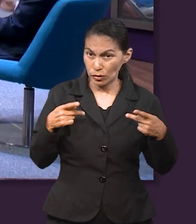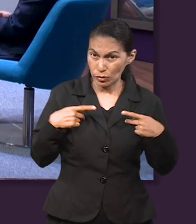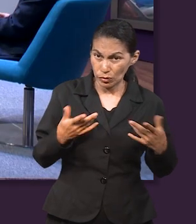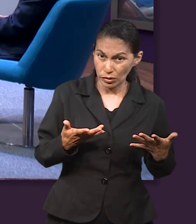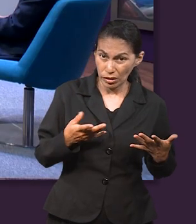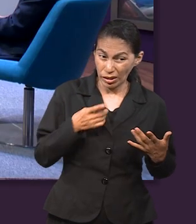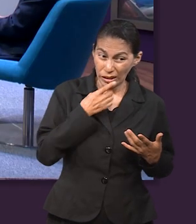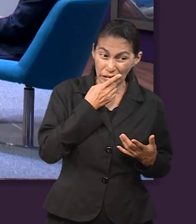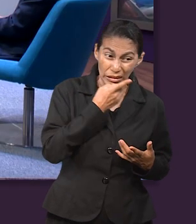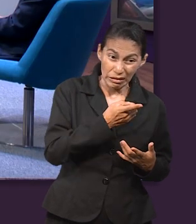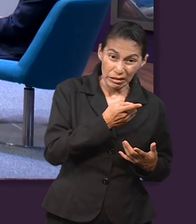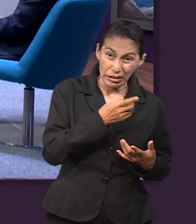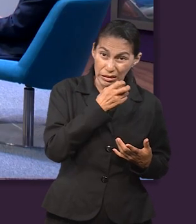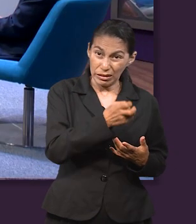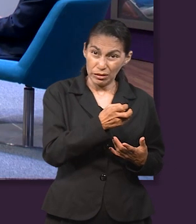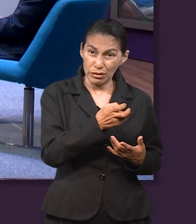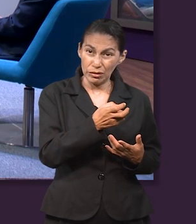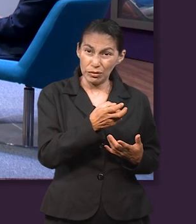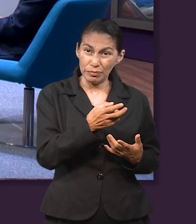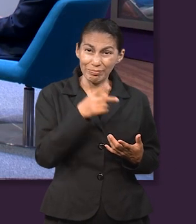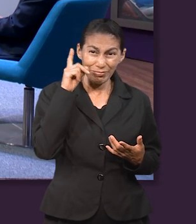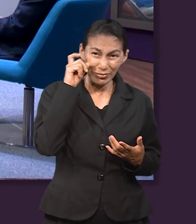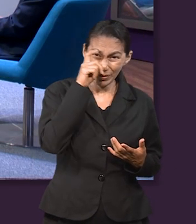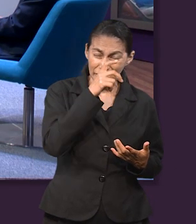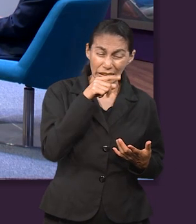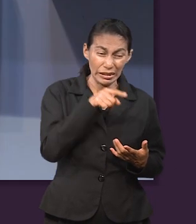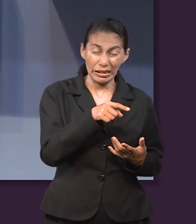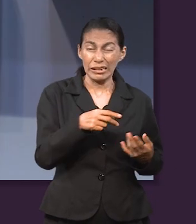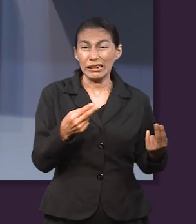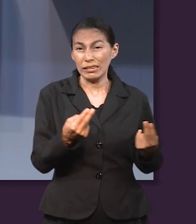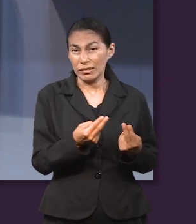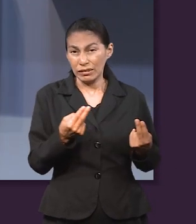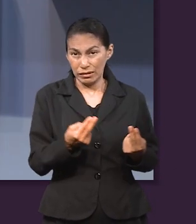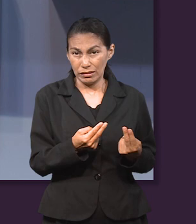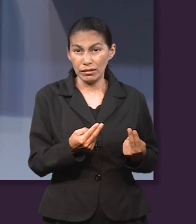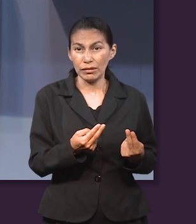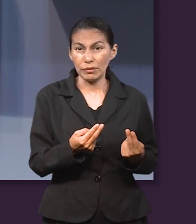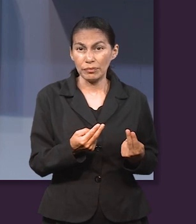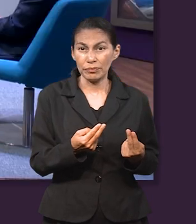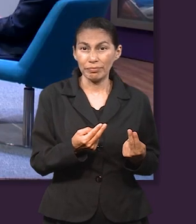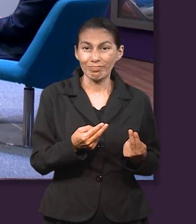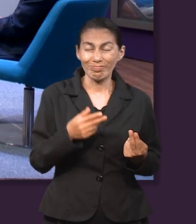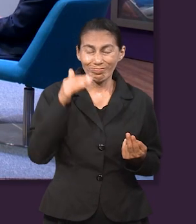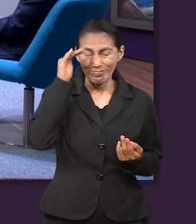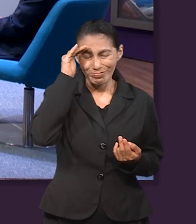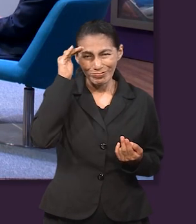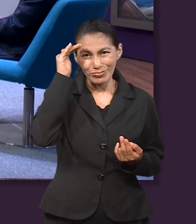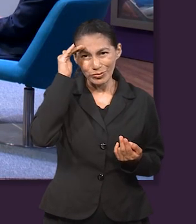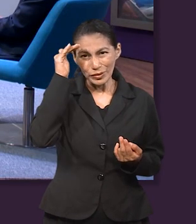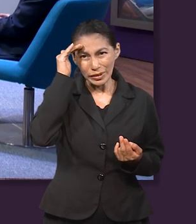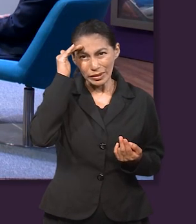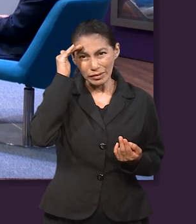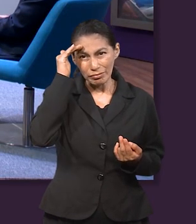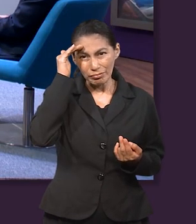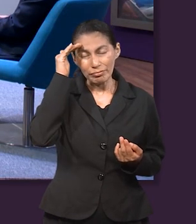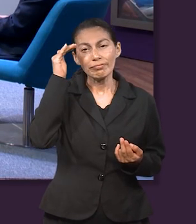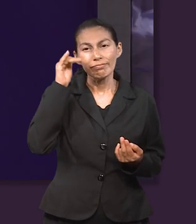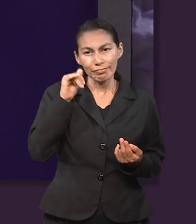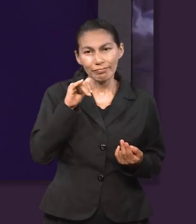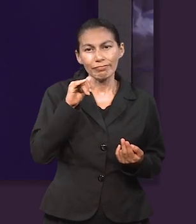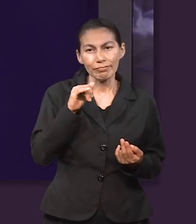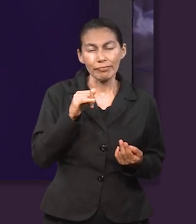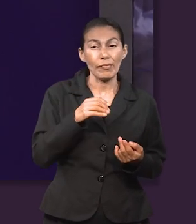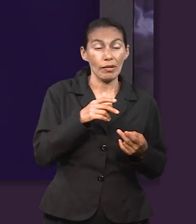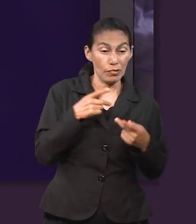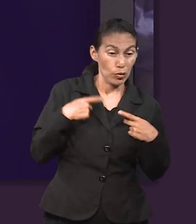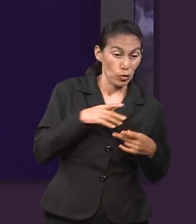corromper a la persona, decir las palabras que realmente necesita para que tome conciencia de lo que está pasando.